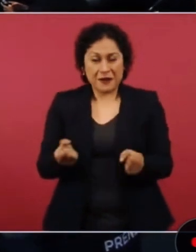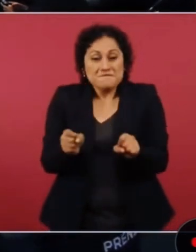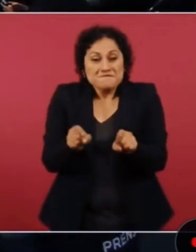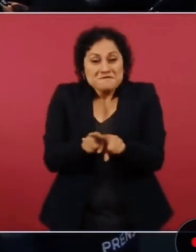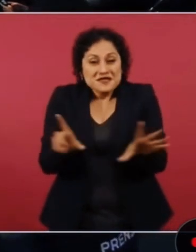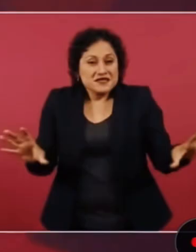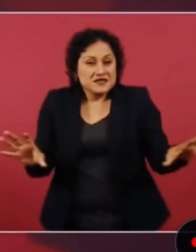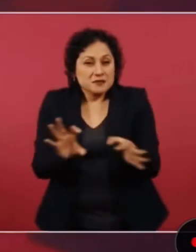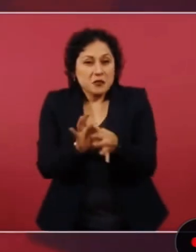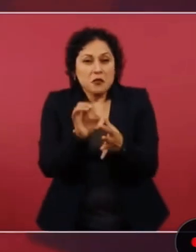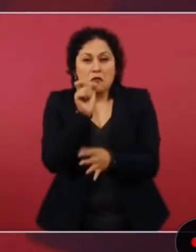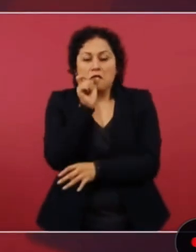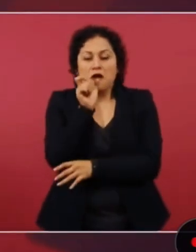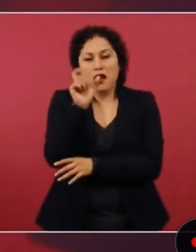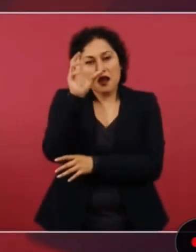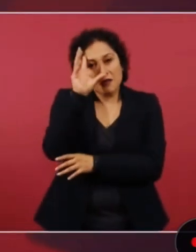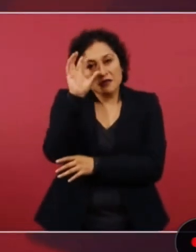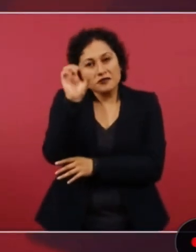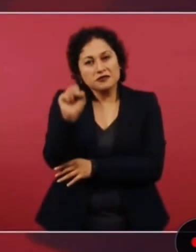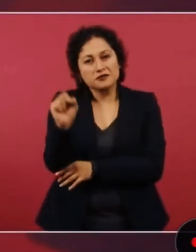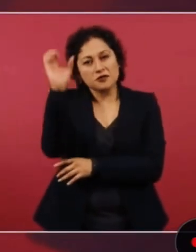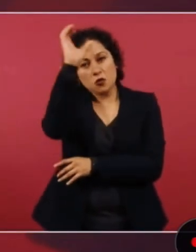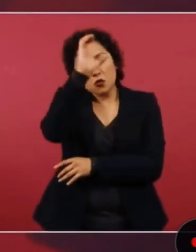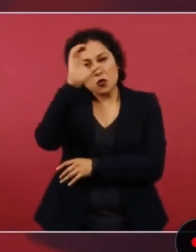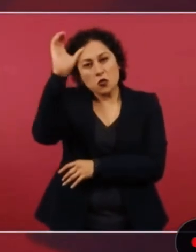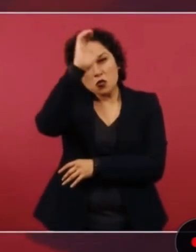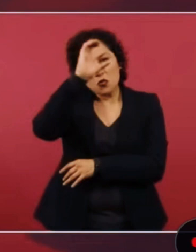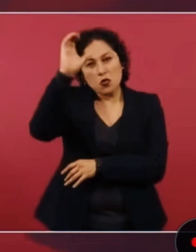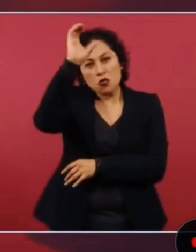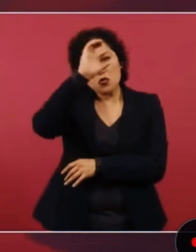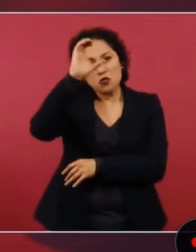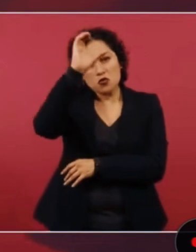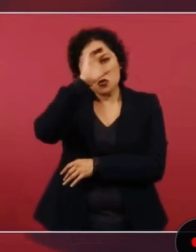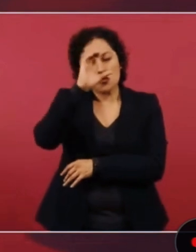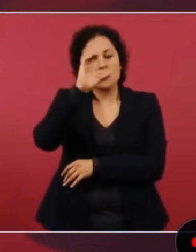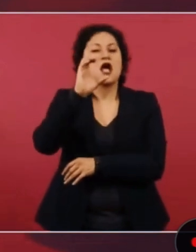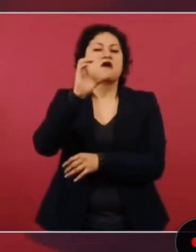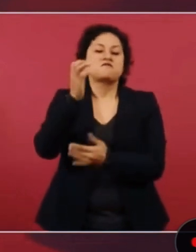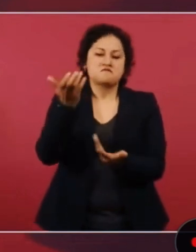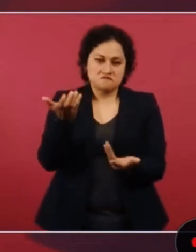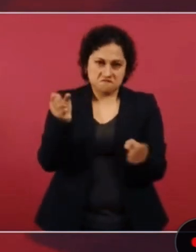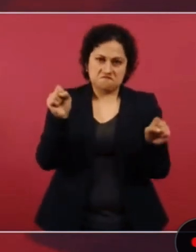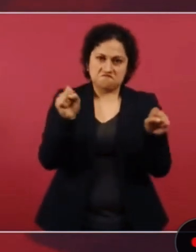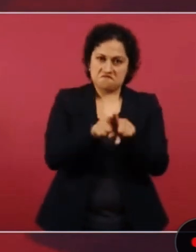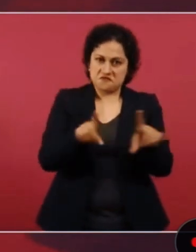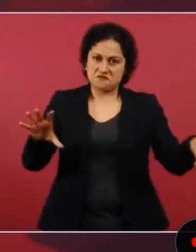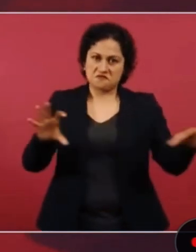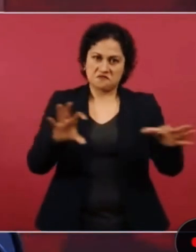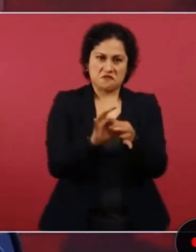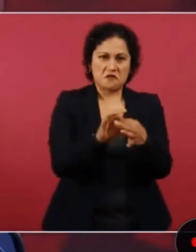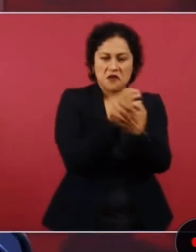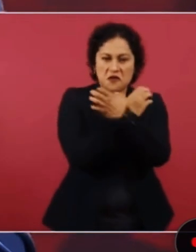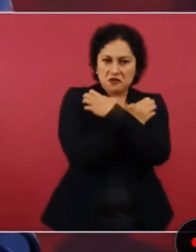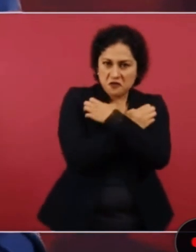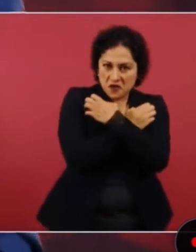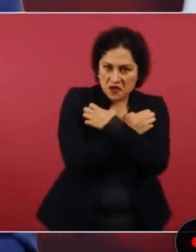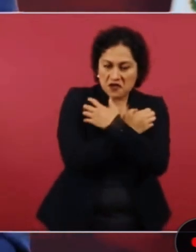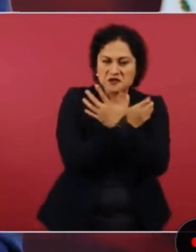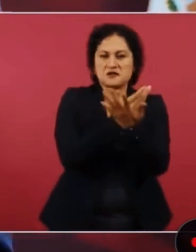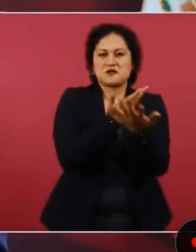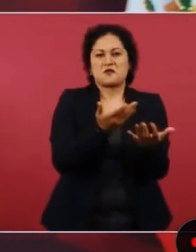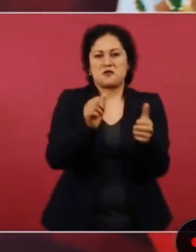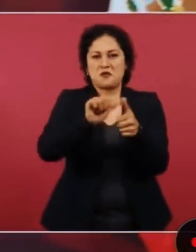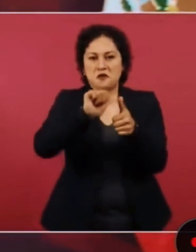vinculado a la educación, si acaso, al